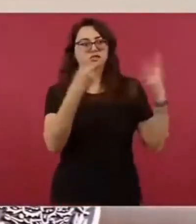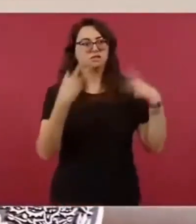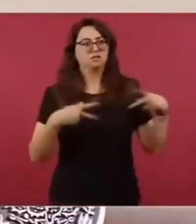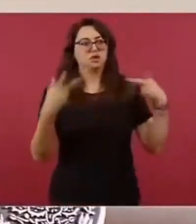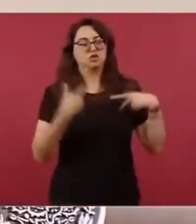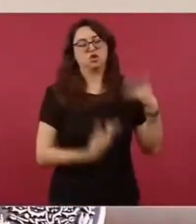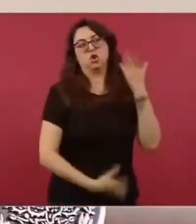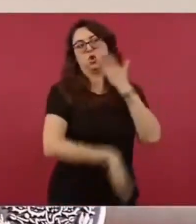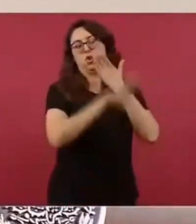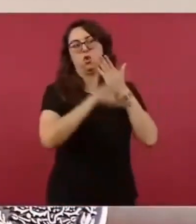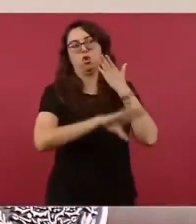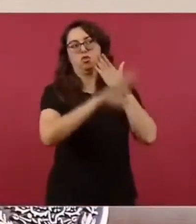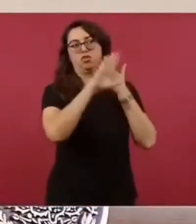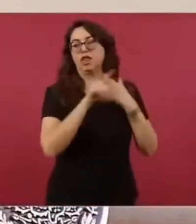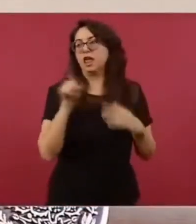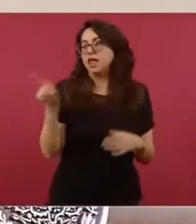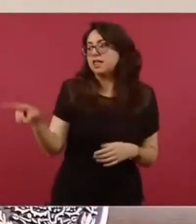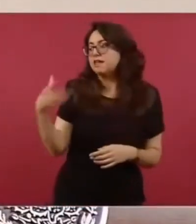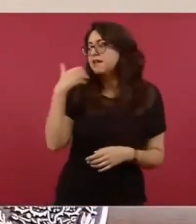es buena candidata